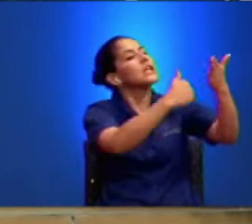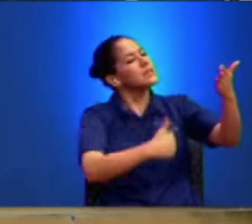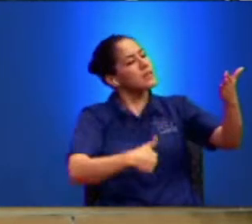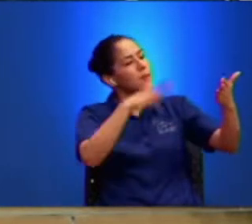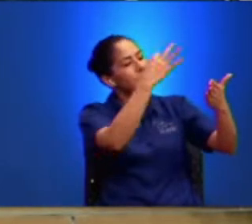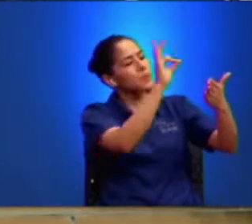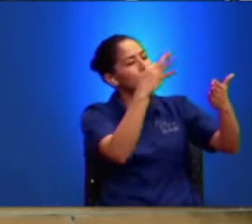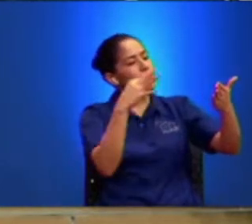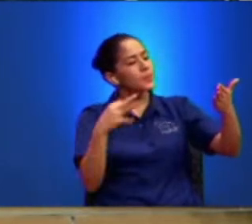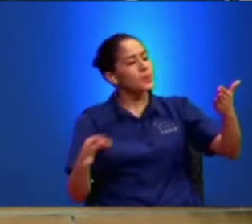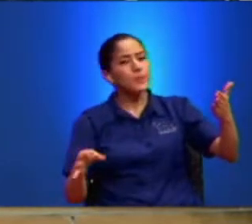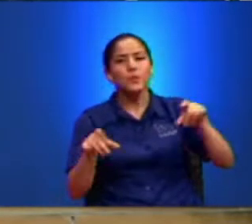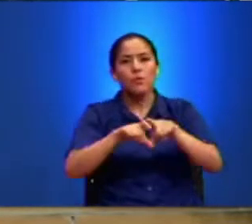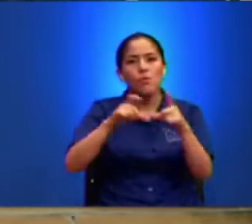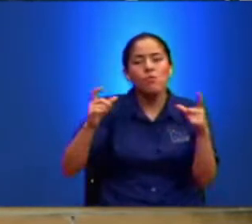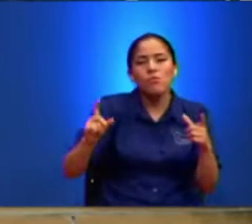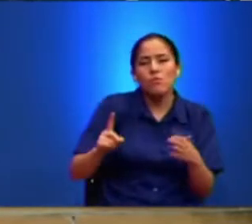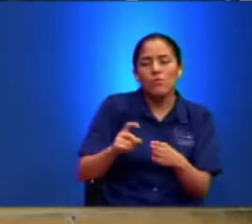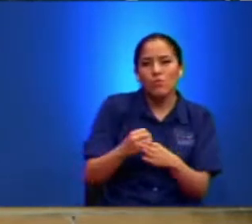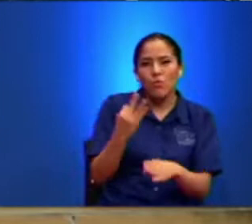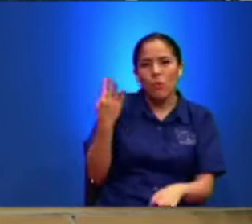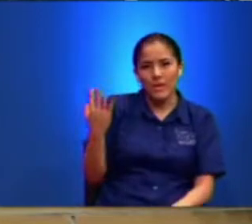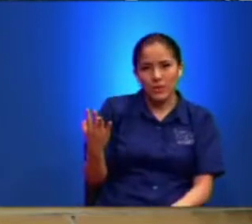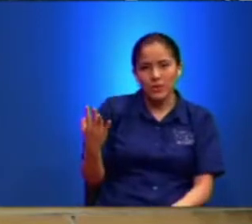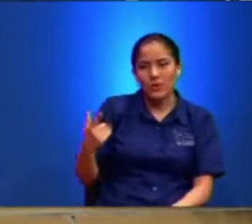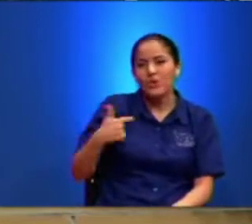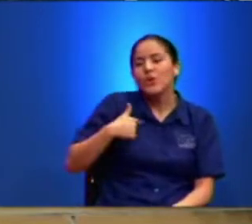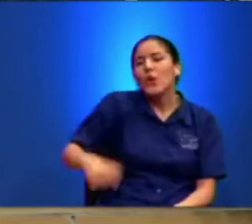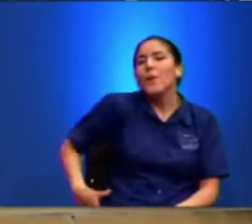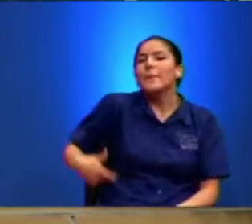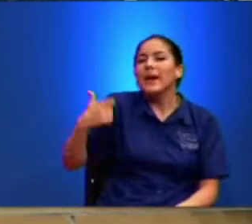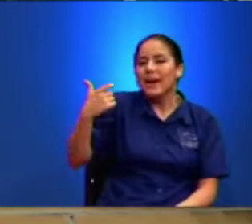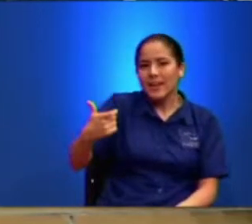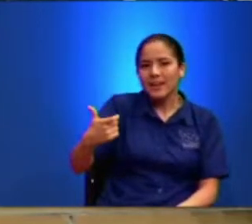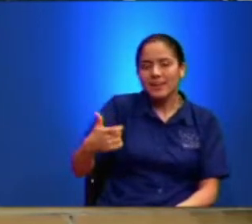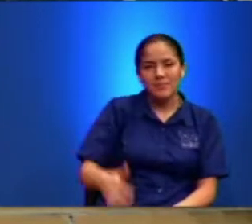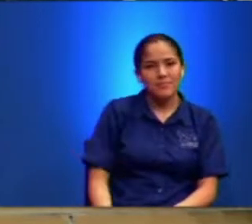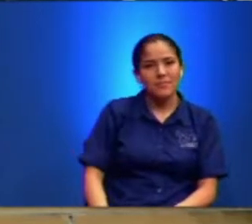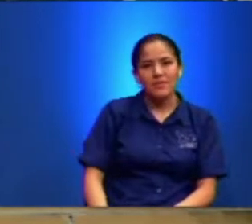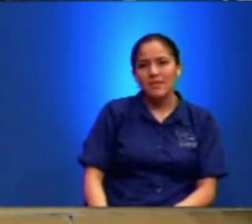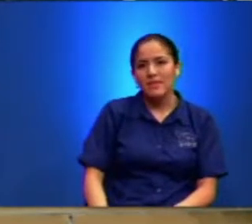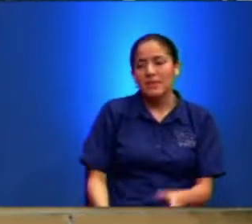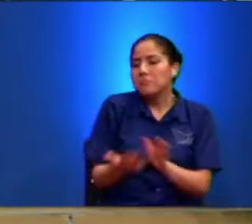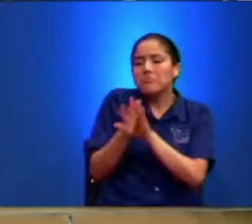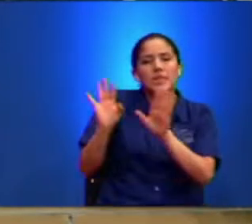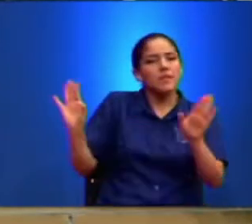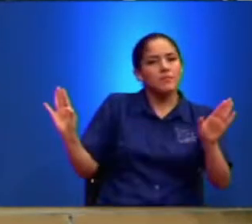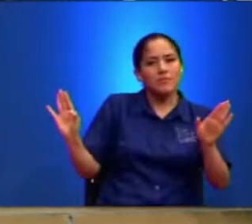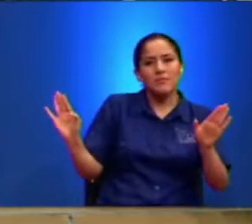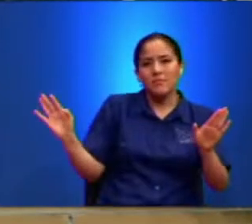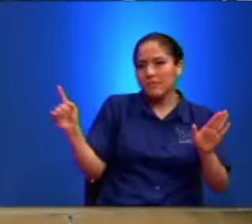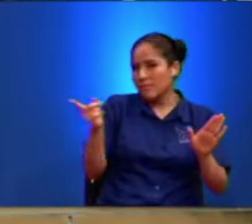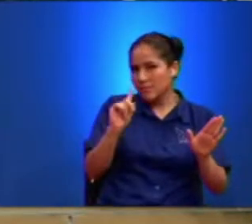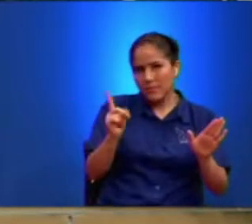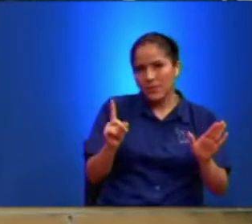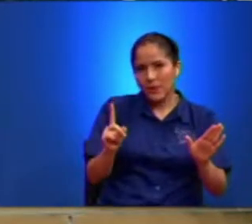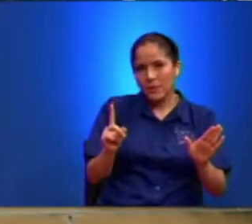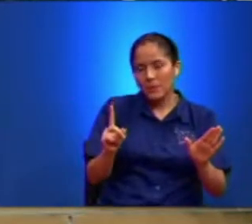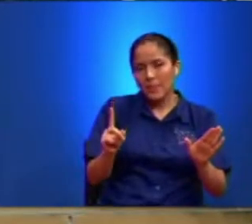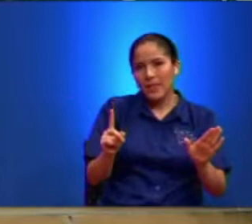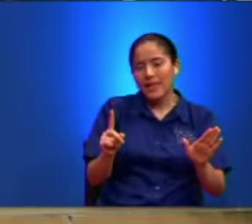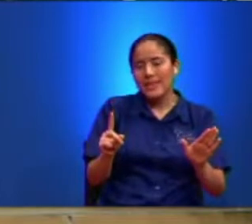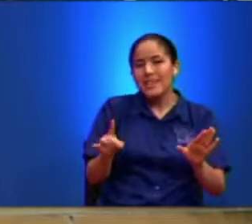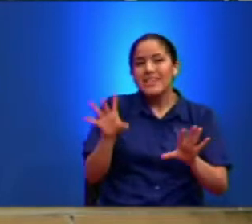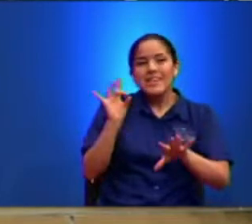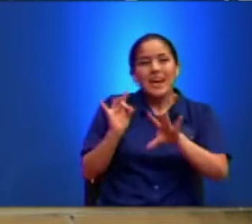pagar Va Me echar la bendición Y ya No tenía que haber Algo